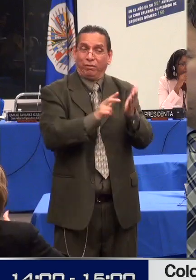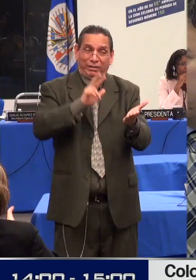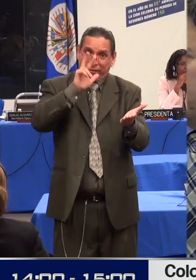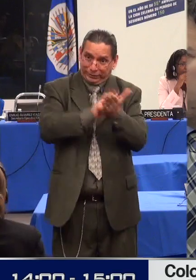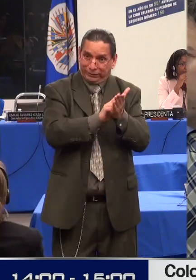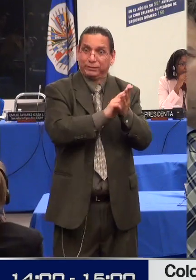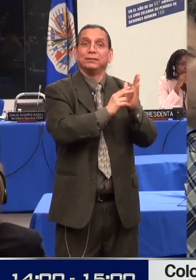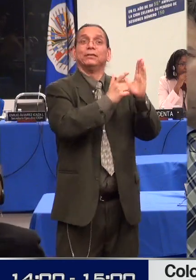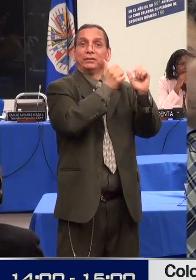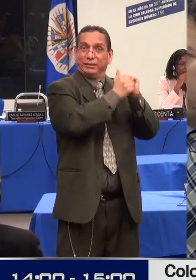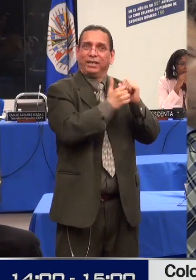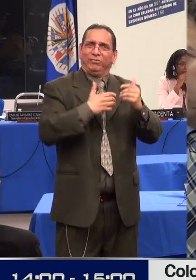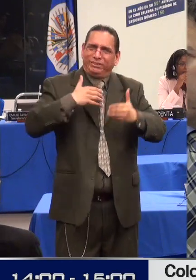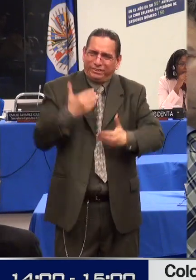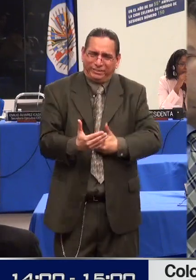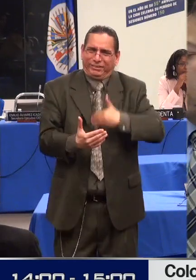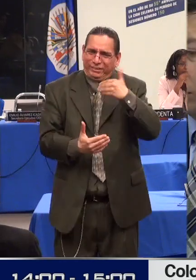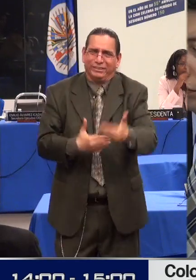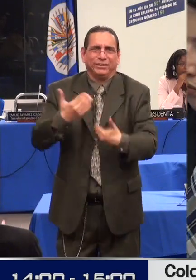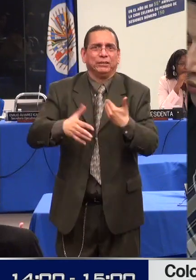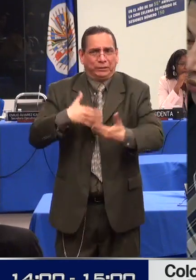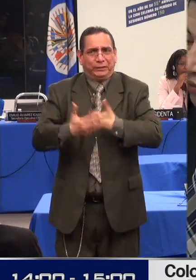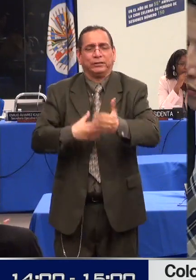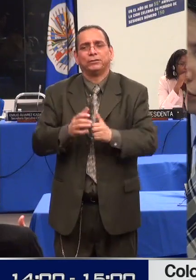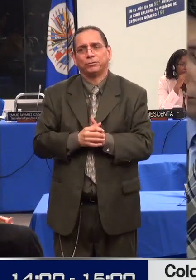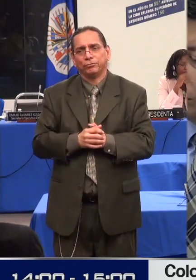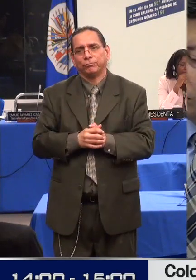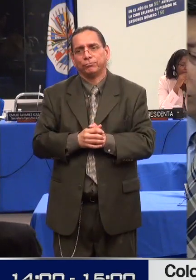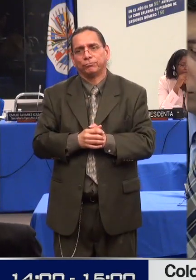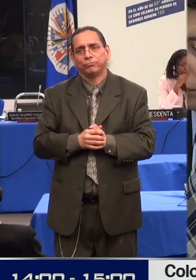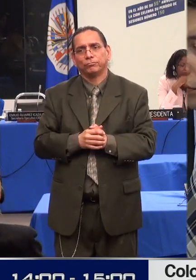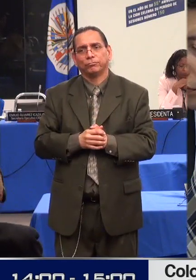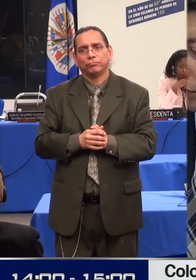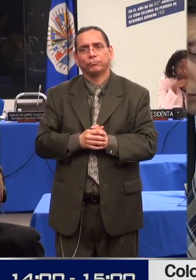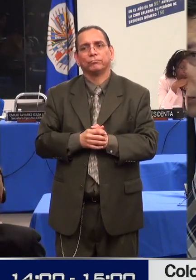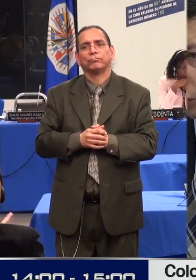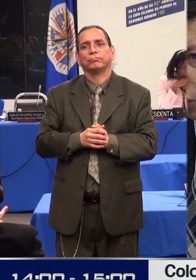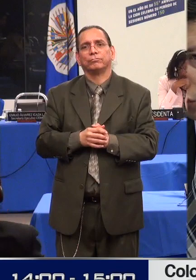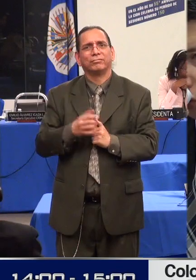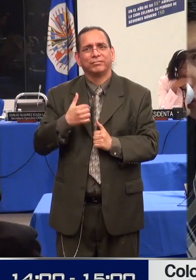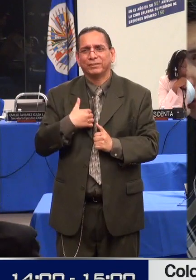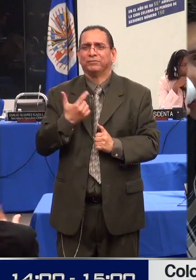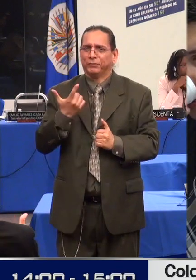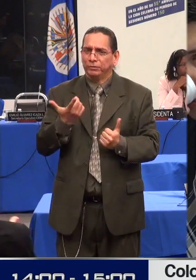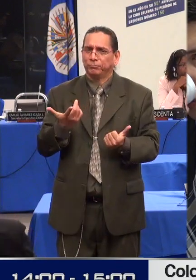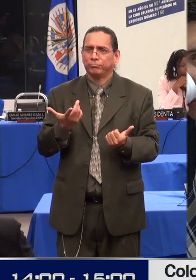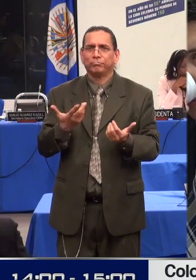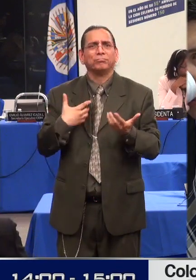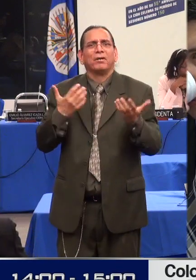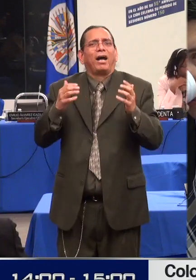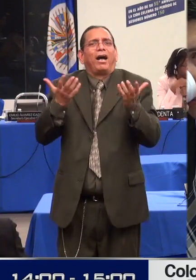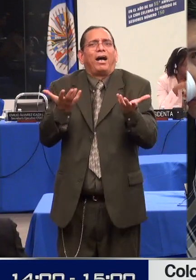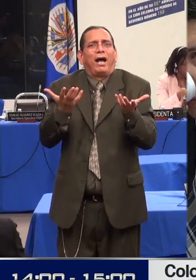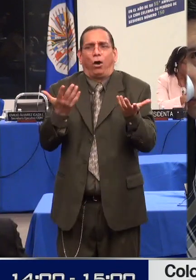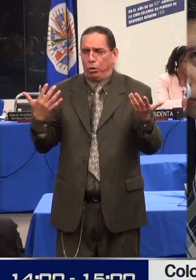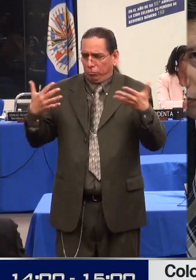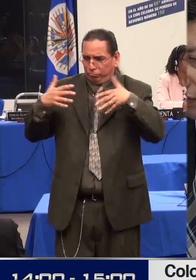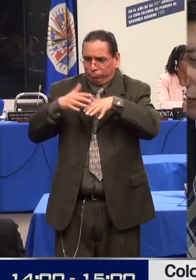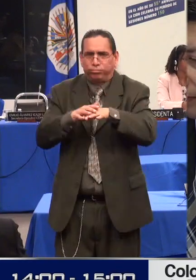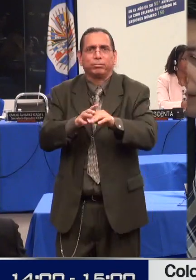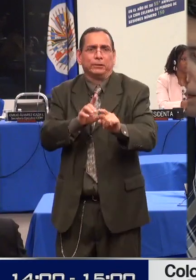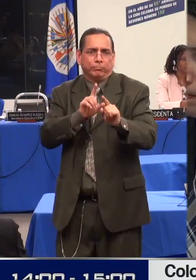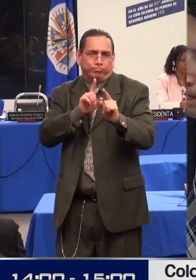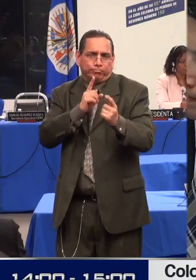específicos de la Política Pública Nacional de Discapacidad e Inclusión Social, aumentar la cobertura del registro como fuente primaria de información,